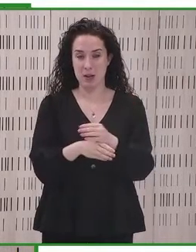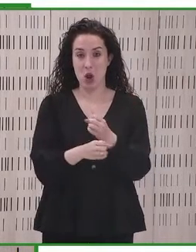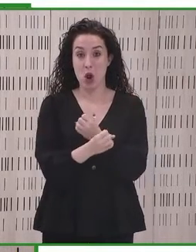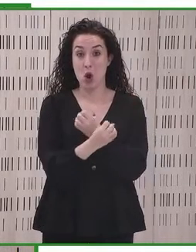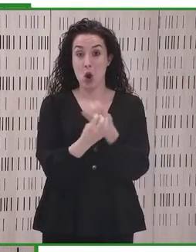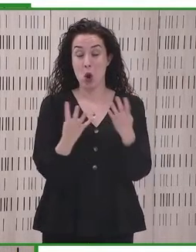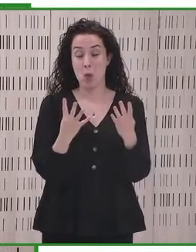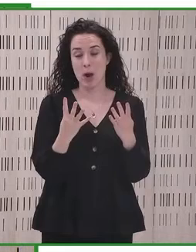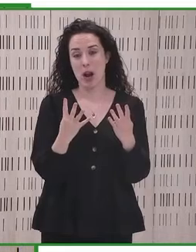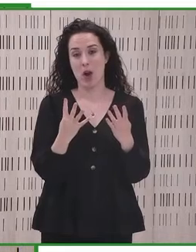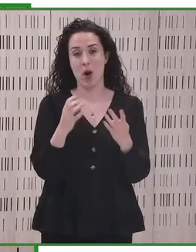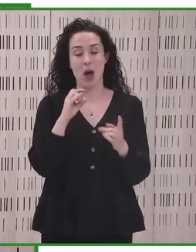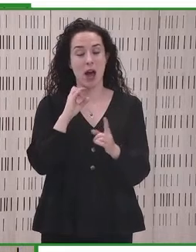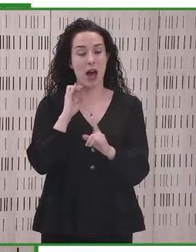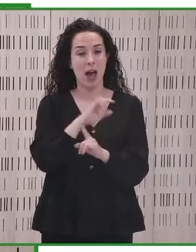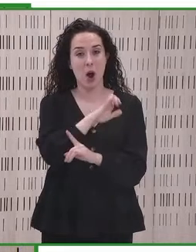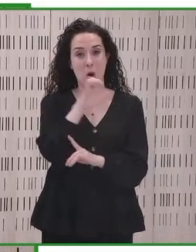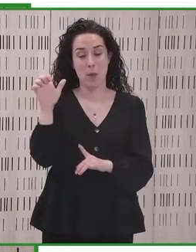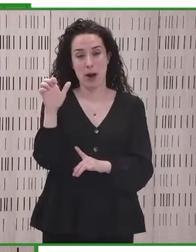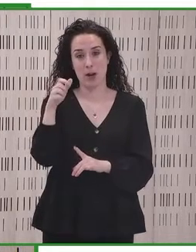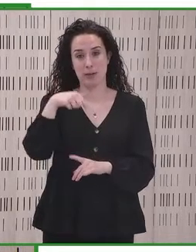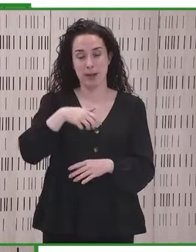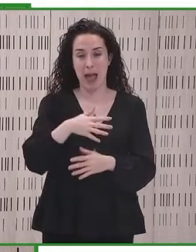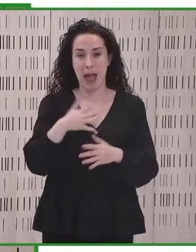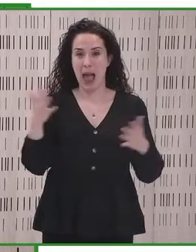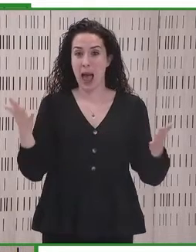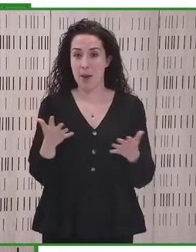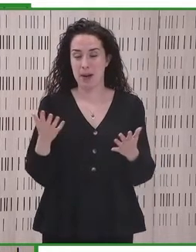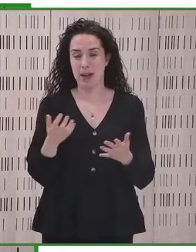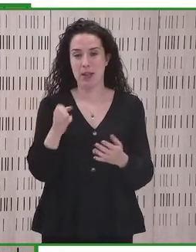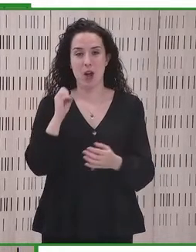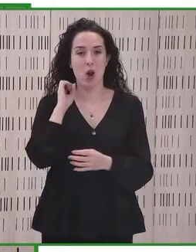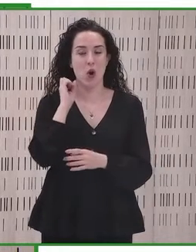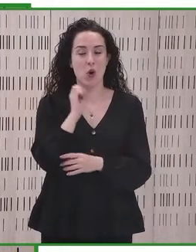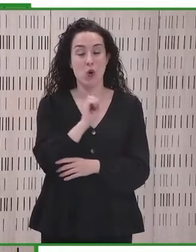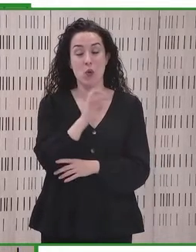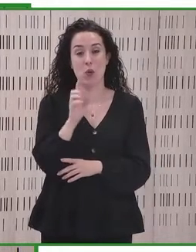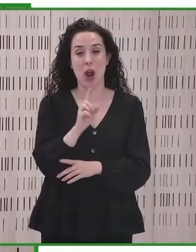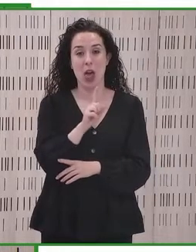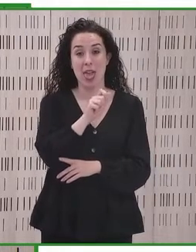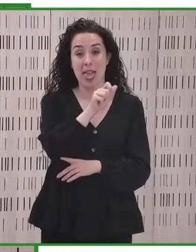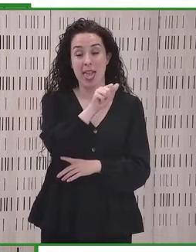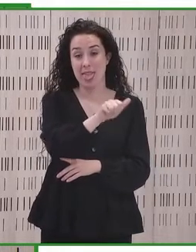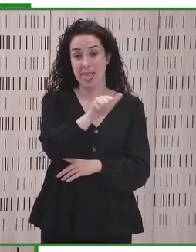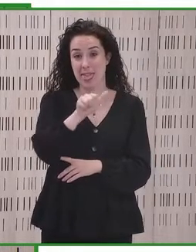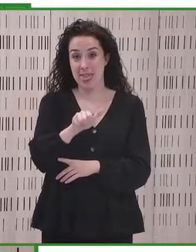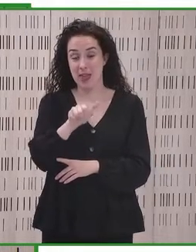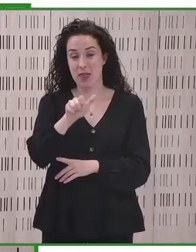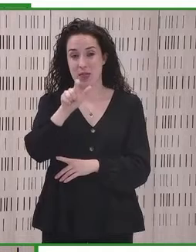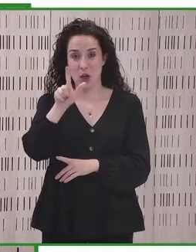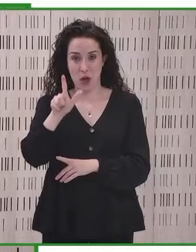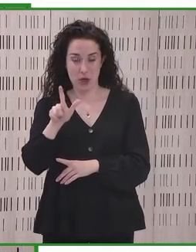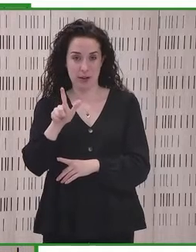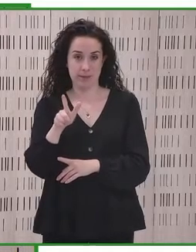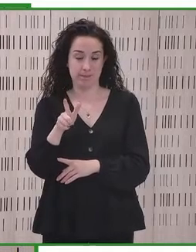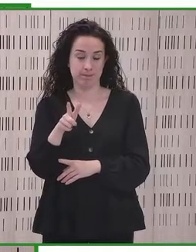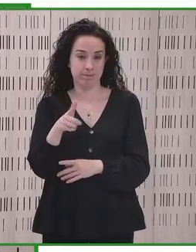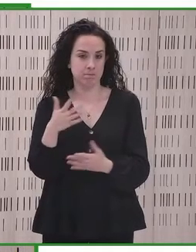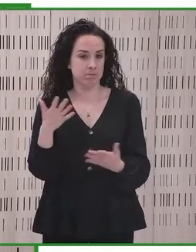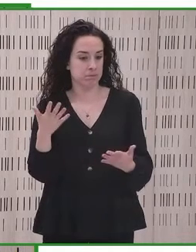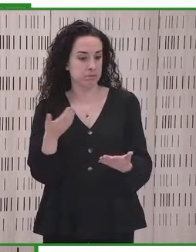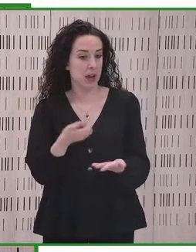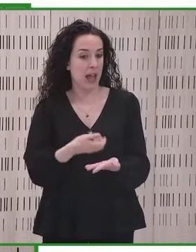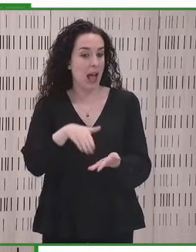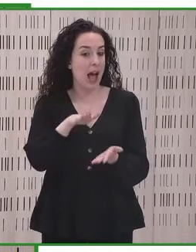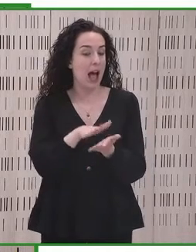de emergencia 112. Lo ha comentado antes Inmaculada. ¿Por qué no también utilizar el Acta para